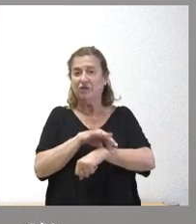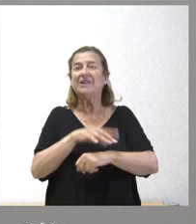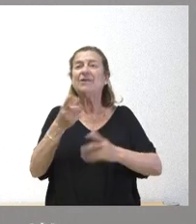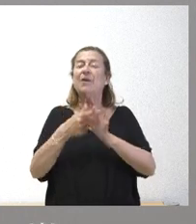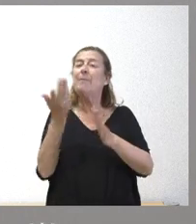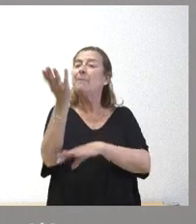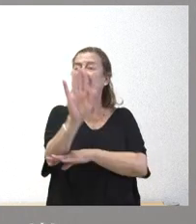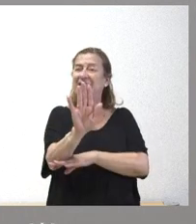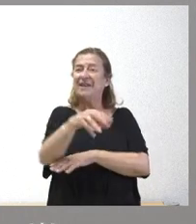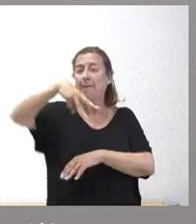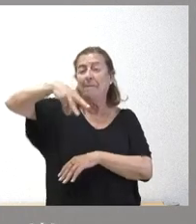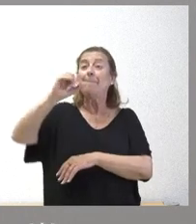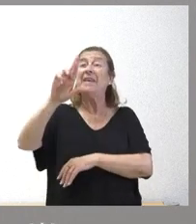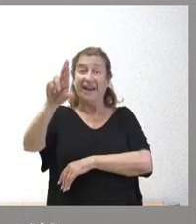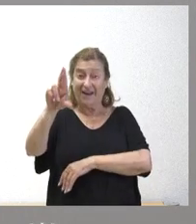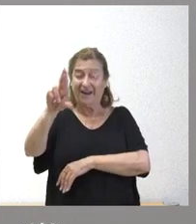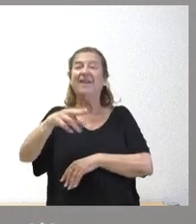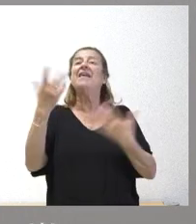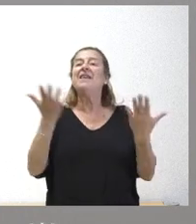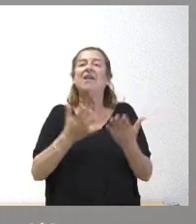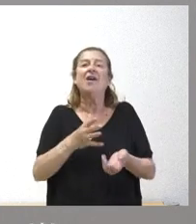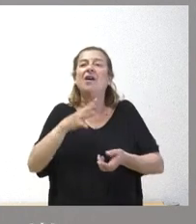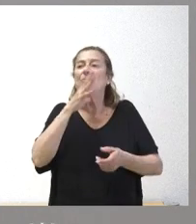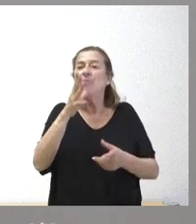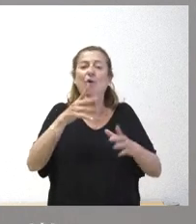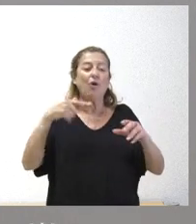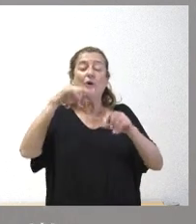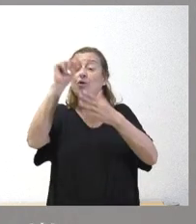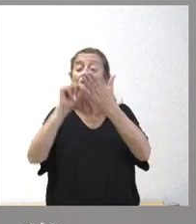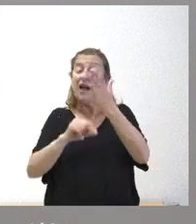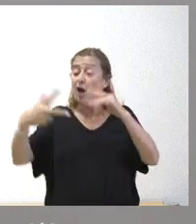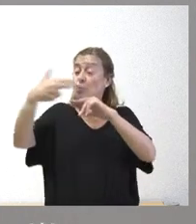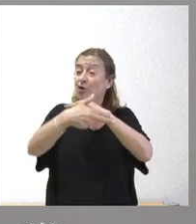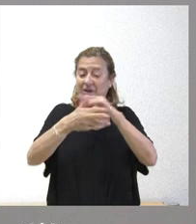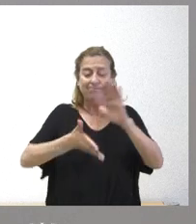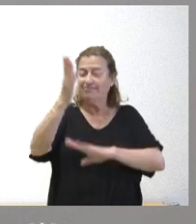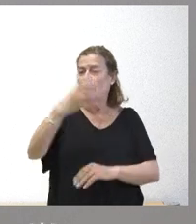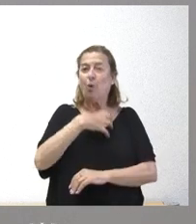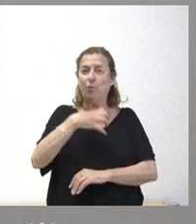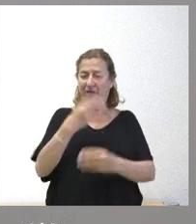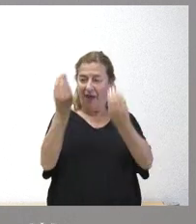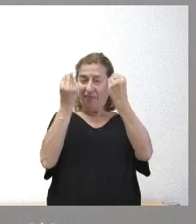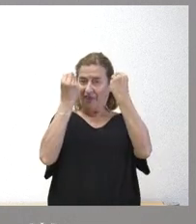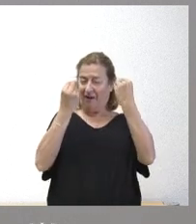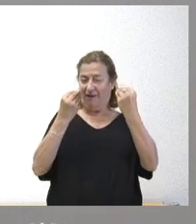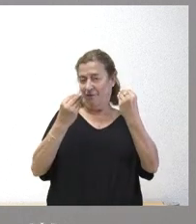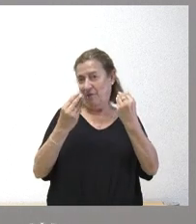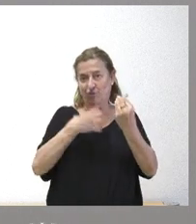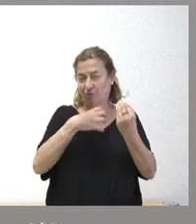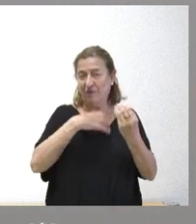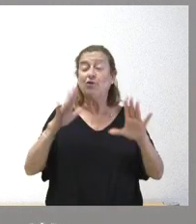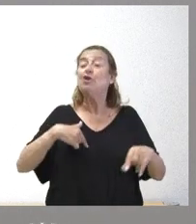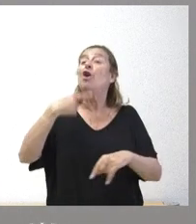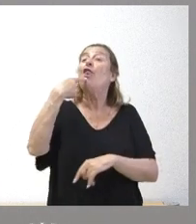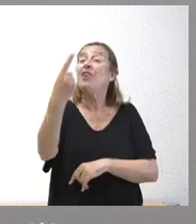presentan al MIR y que por la nota de corte no pueden acceder a una formación MIR y nosotros lo que decimos es